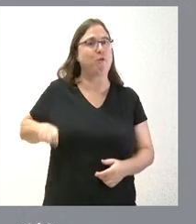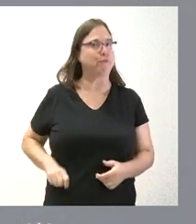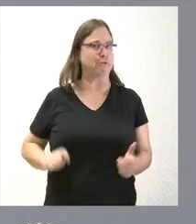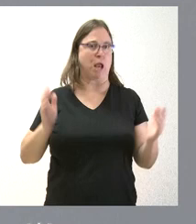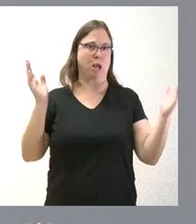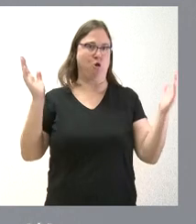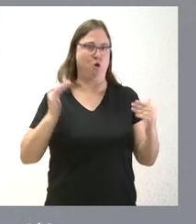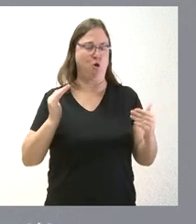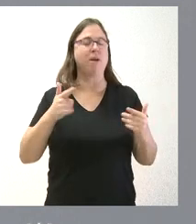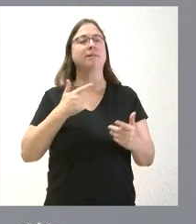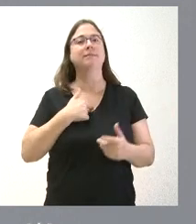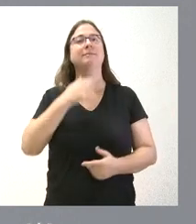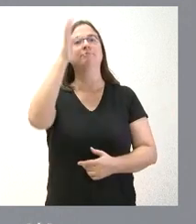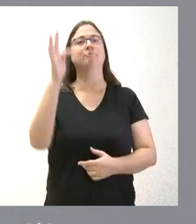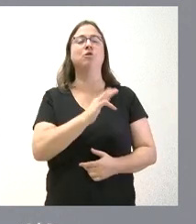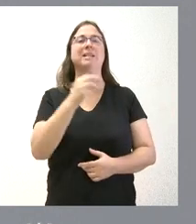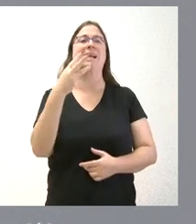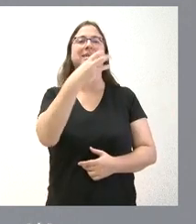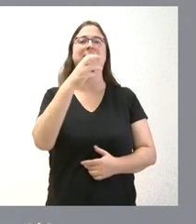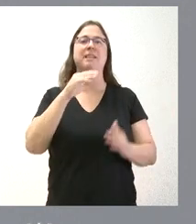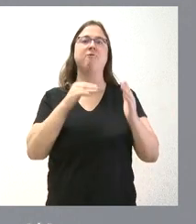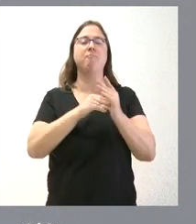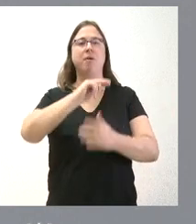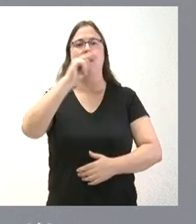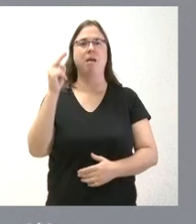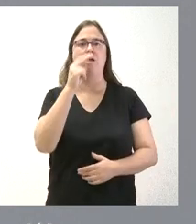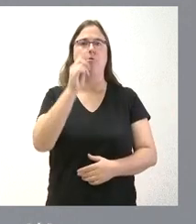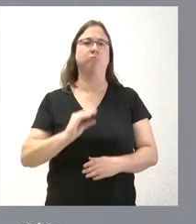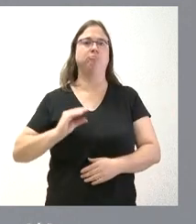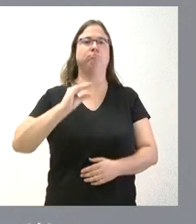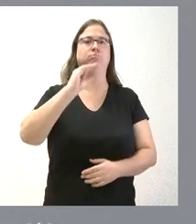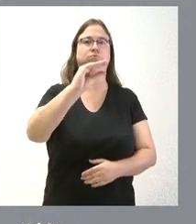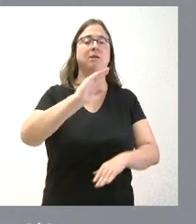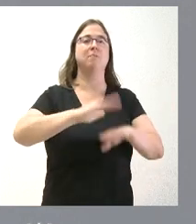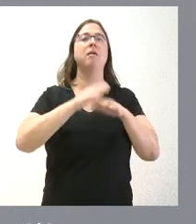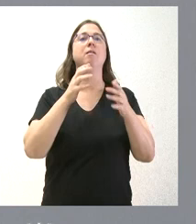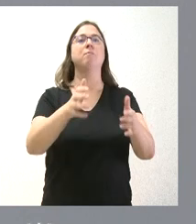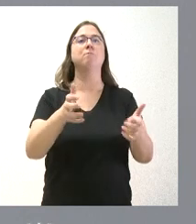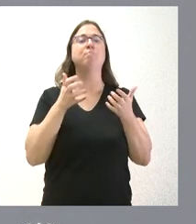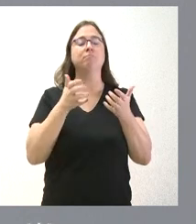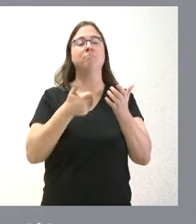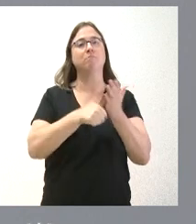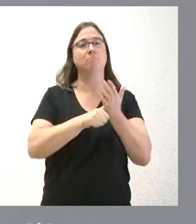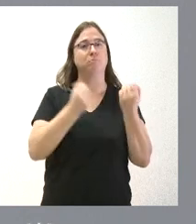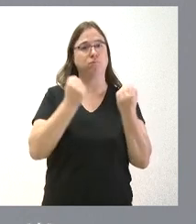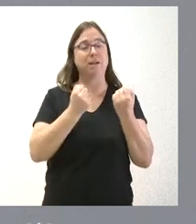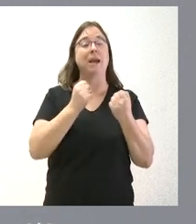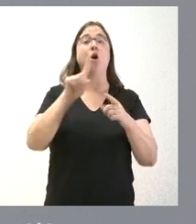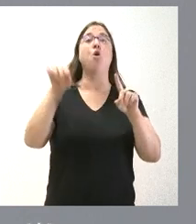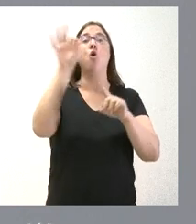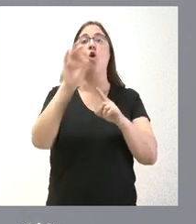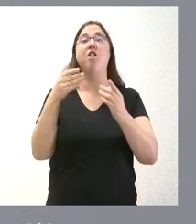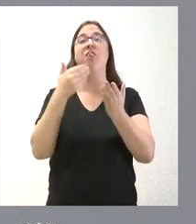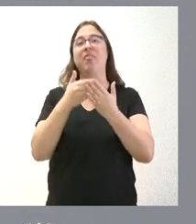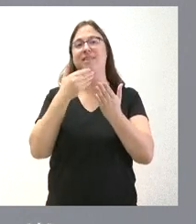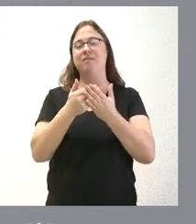Lo que se destina son 300.000 euros para la obtención del permiso de conducir y o del certificado